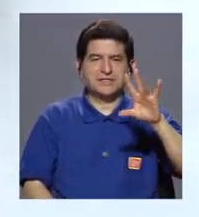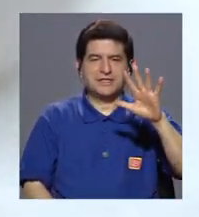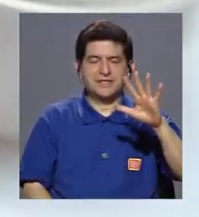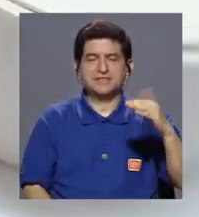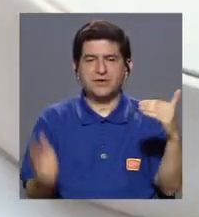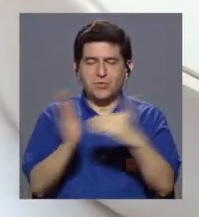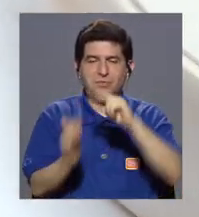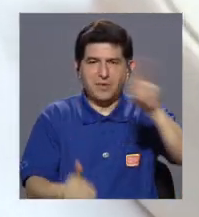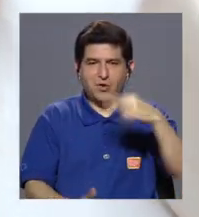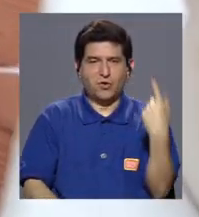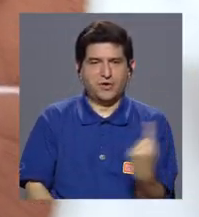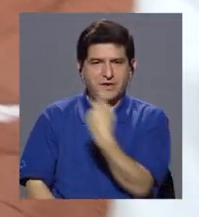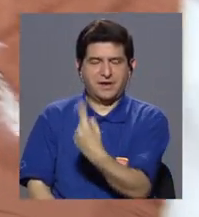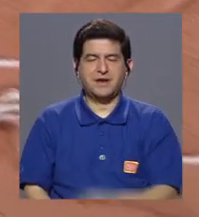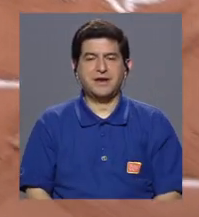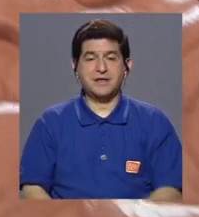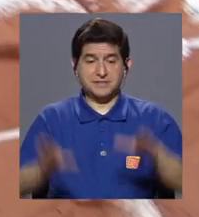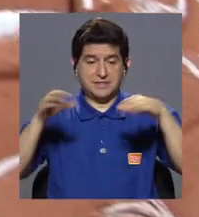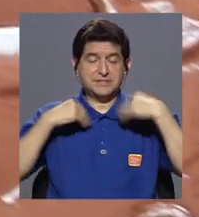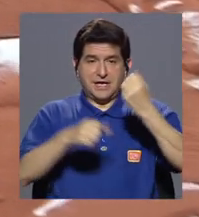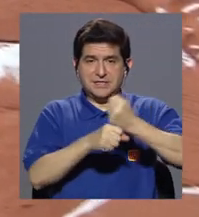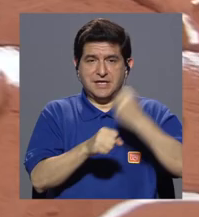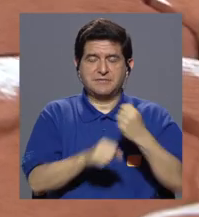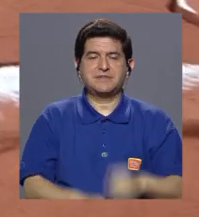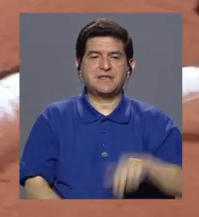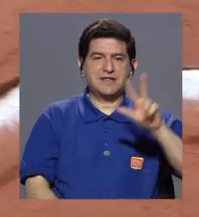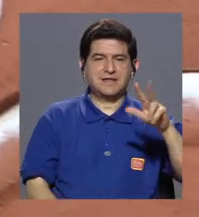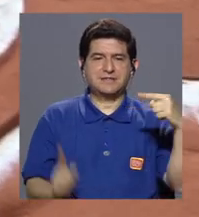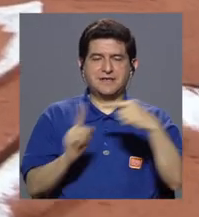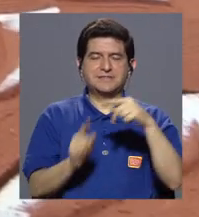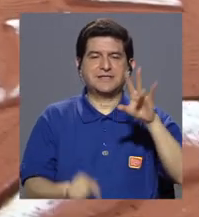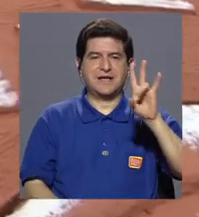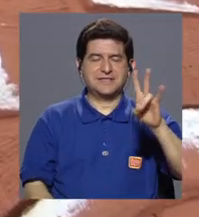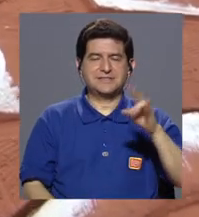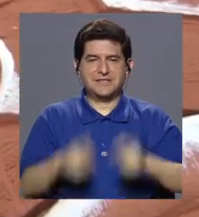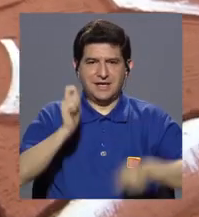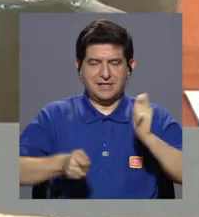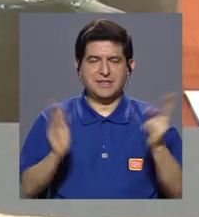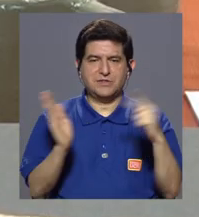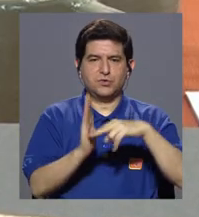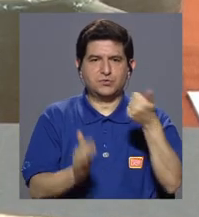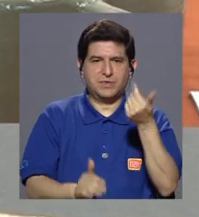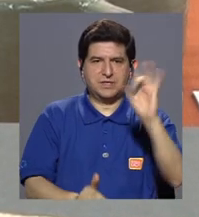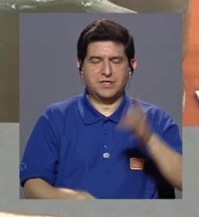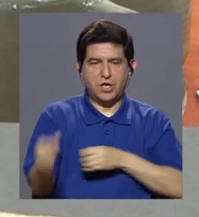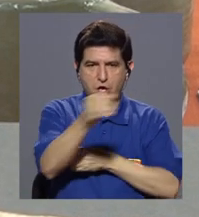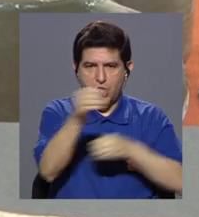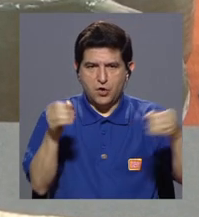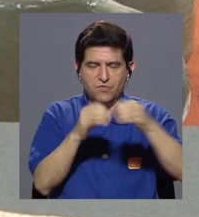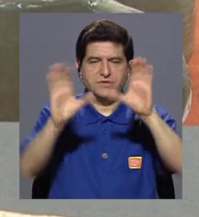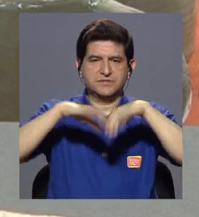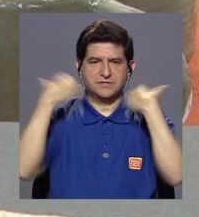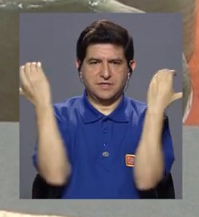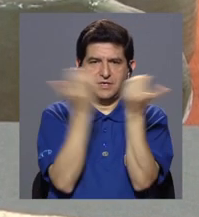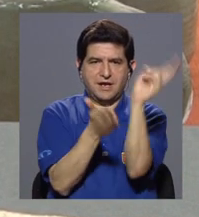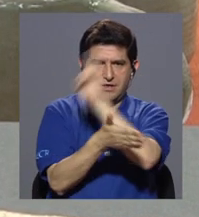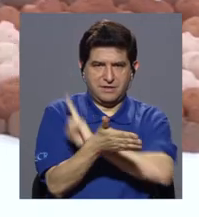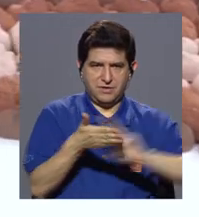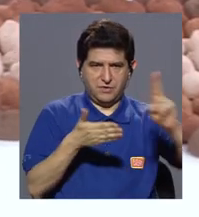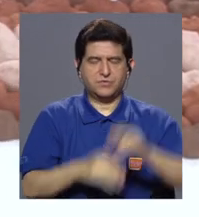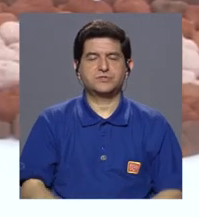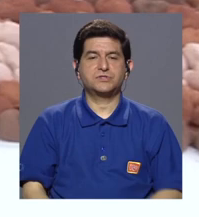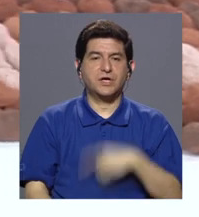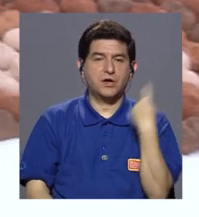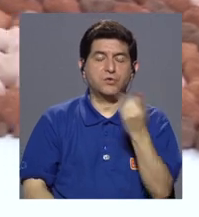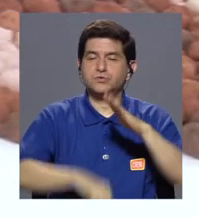una. El periodo de la recepción de las obras será del 3 al 7 de septiembre del 2018 en las oficinas del Consejo Universitario